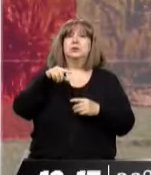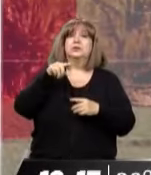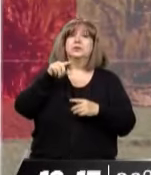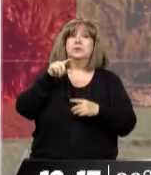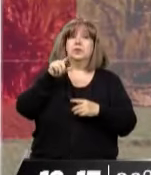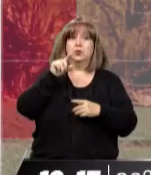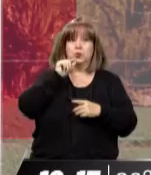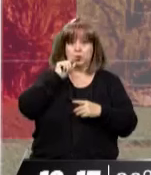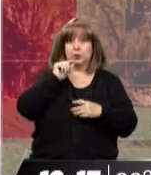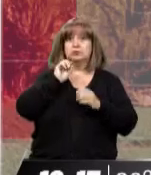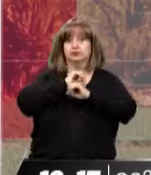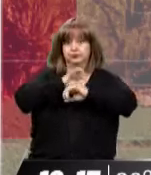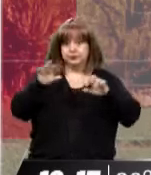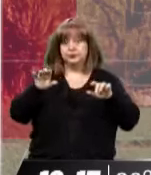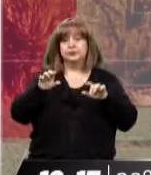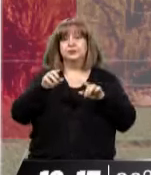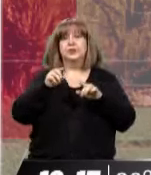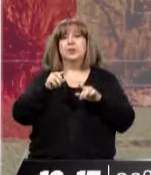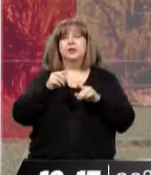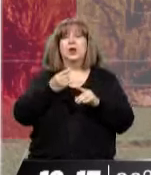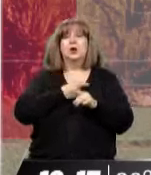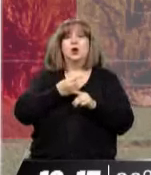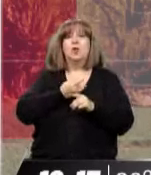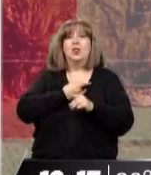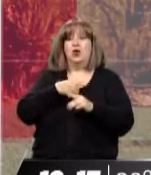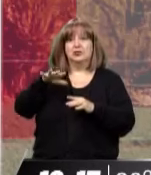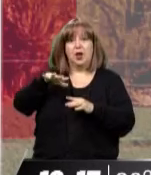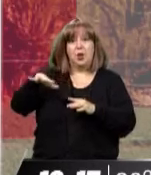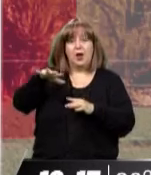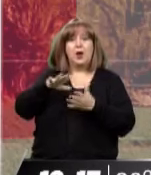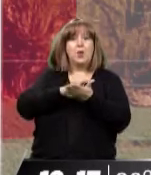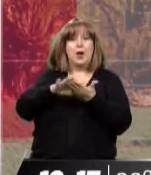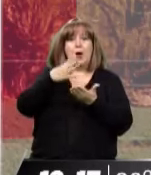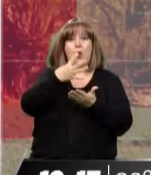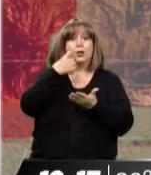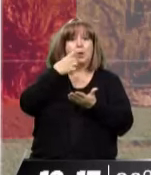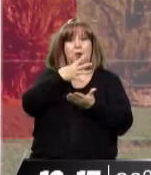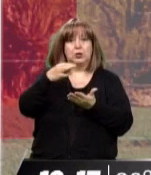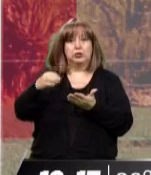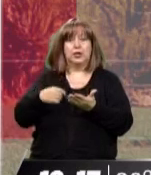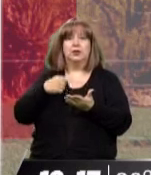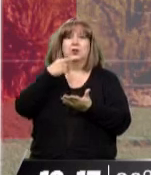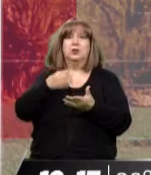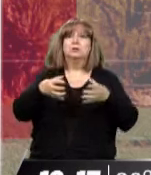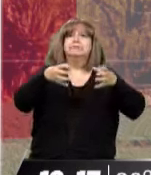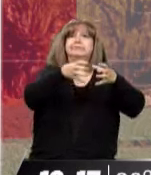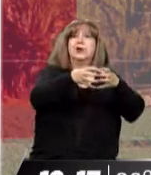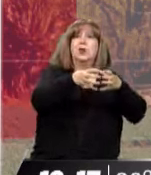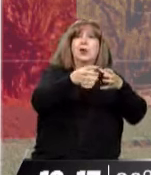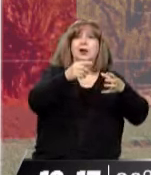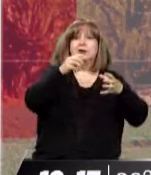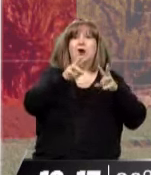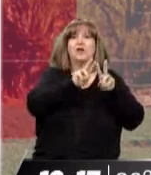algunos detalles de dónde está emplazado esta nueva jurisdicción, esta nueva zona. Esta nueva decisión del gobierno del Frente de Todos demuestra una